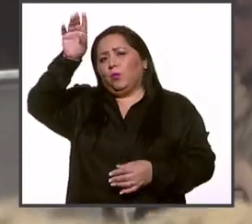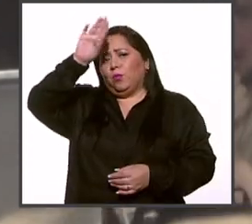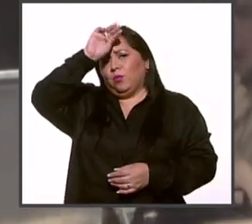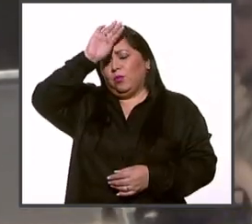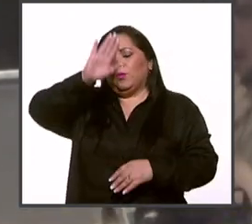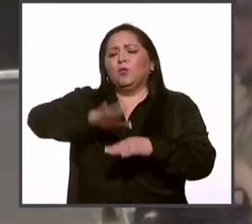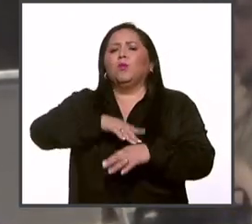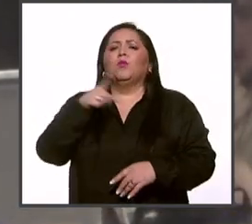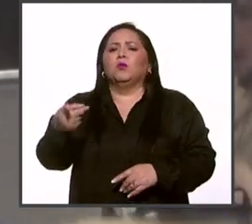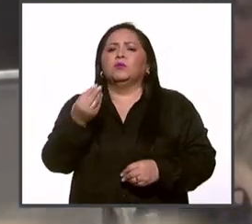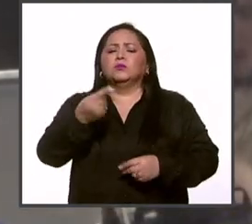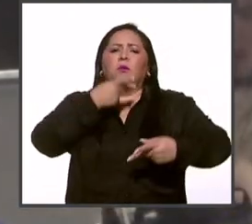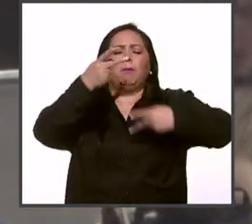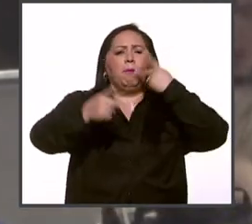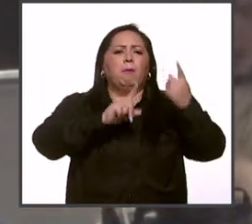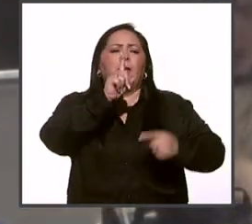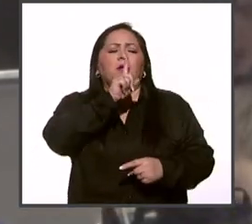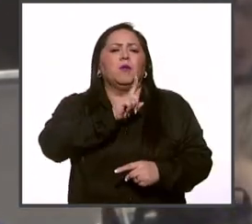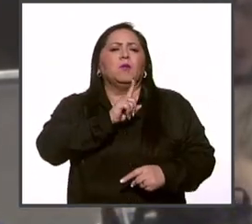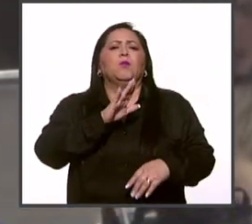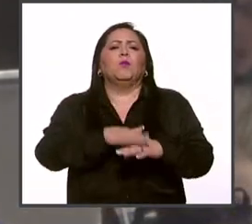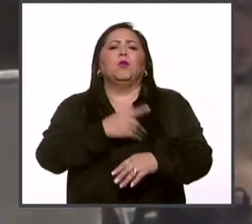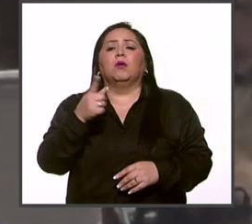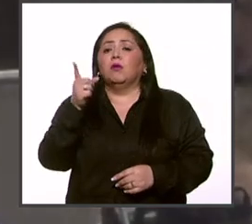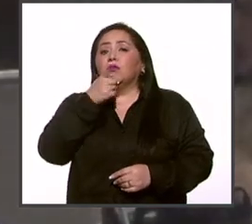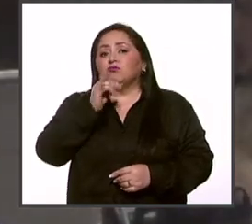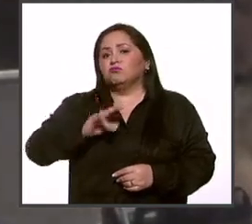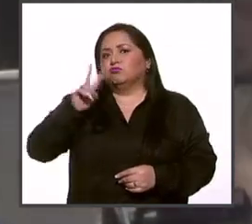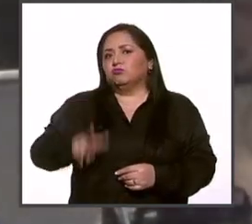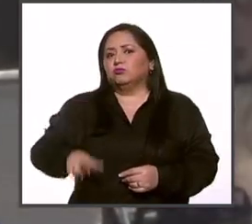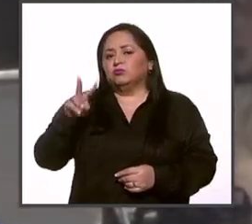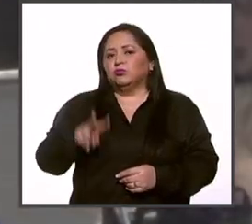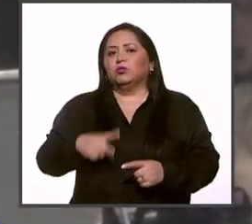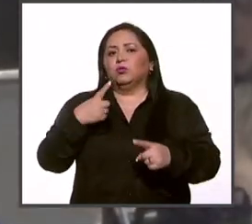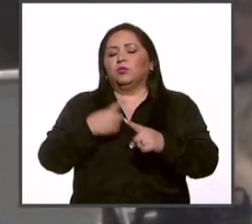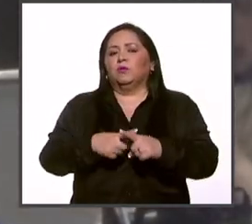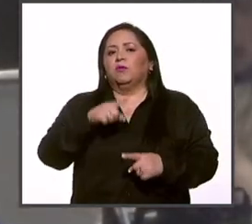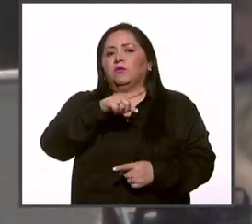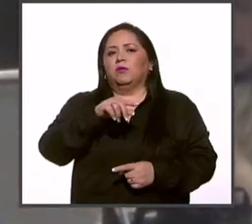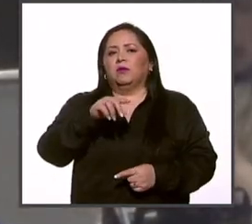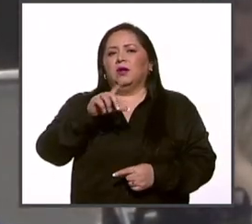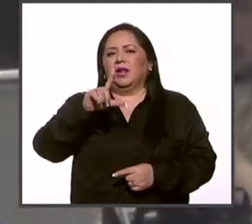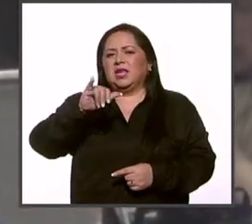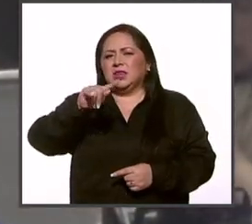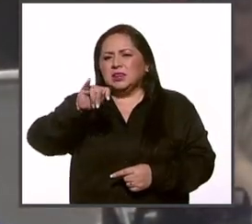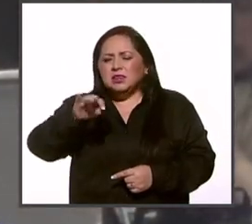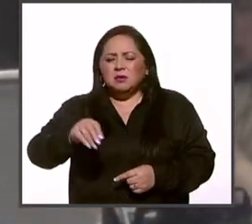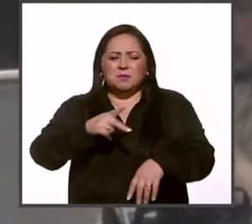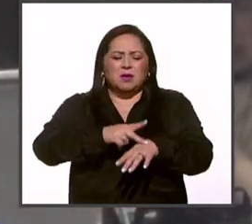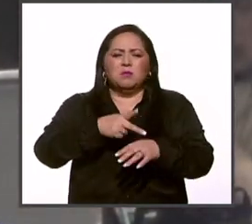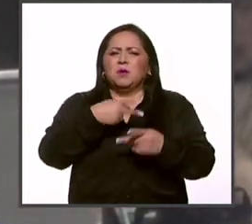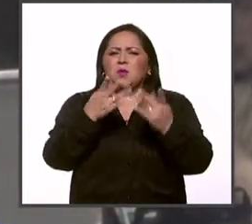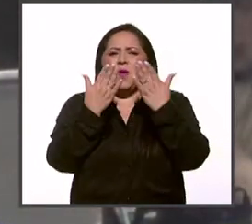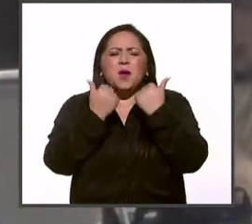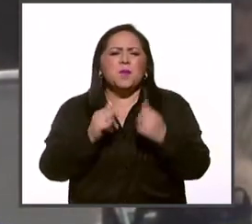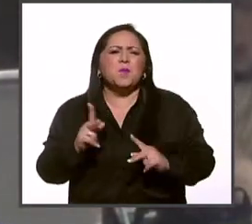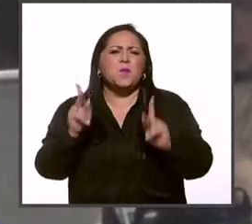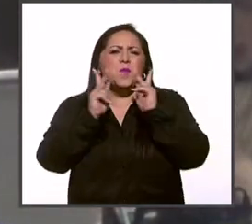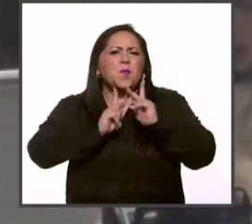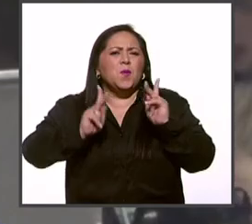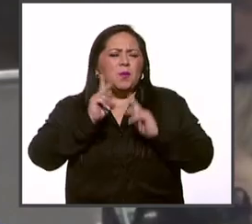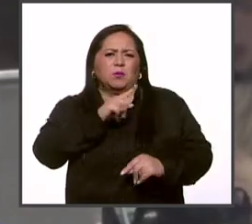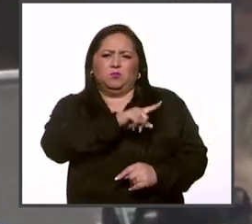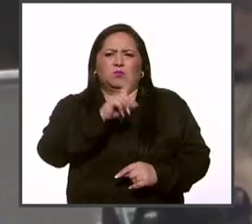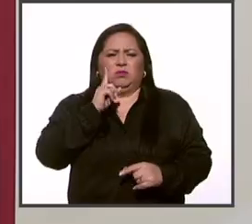calumnias y difamación por afirmaciones de Jalife sobre el litio, sin pruebas, dijo Tatiana